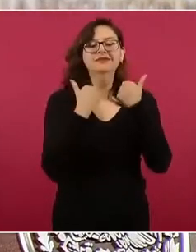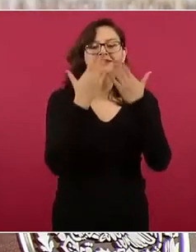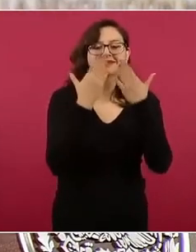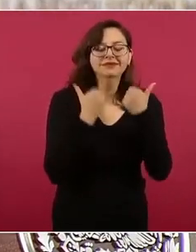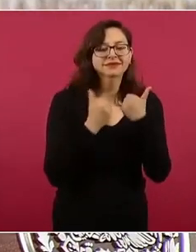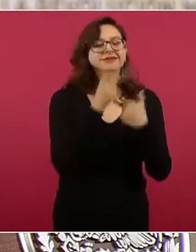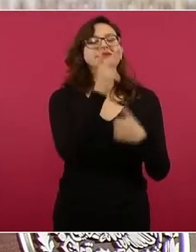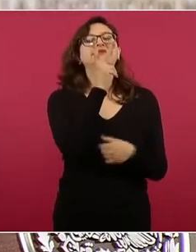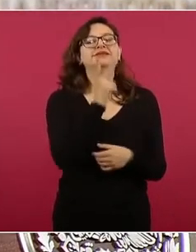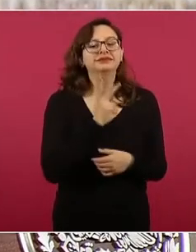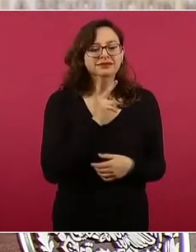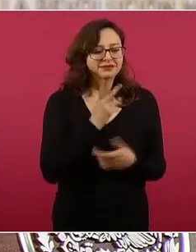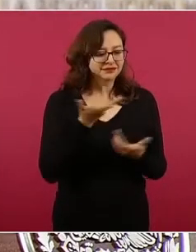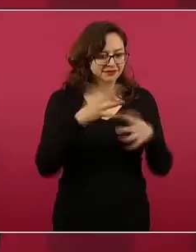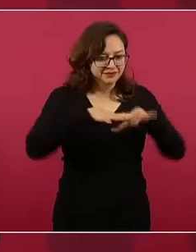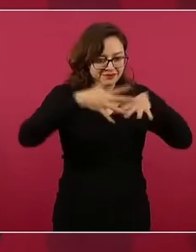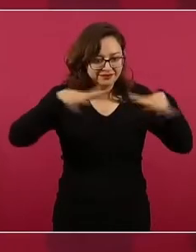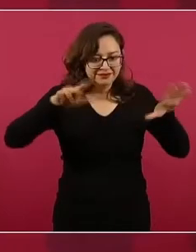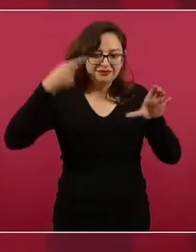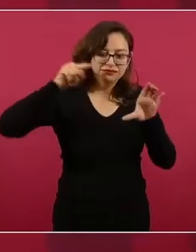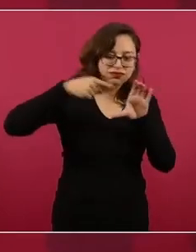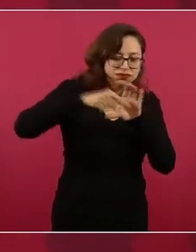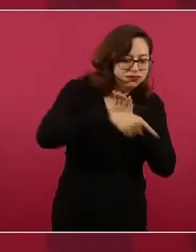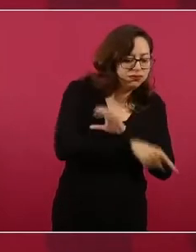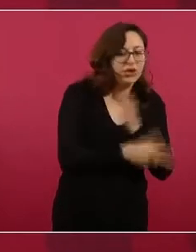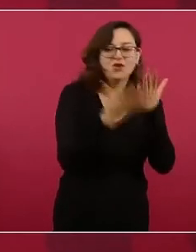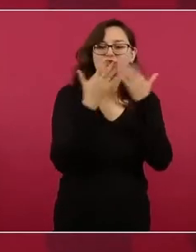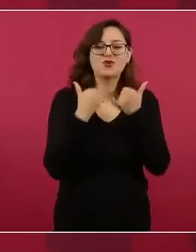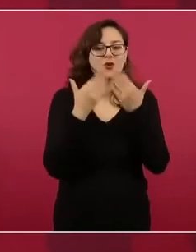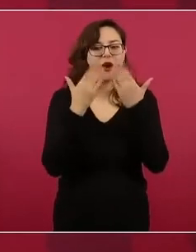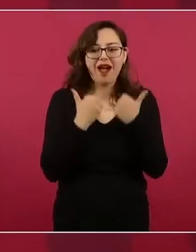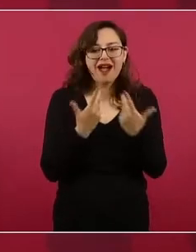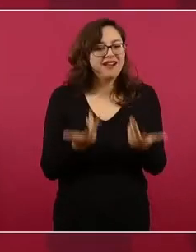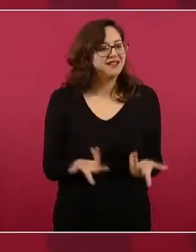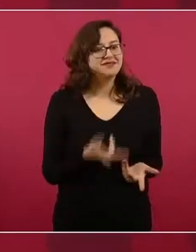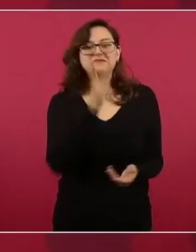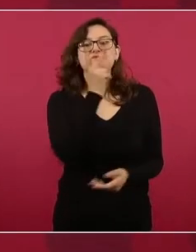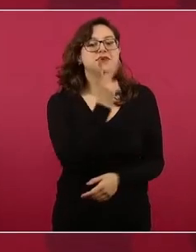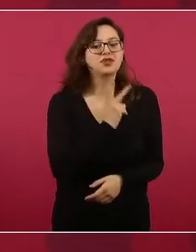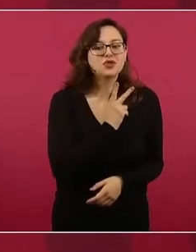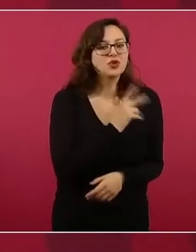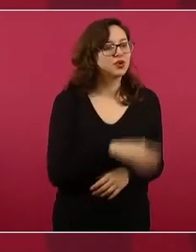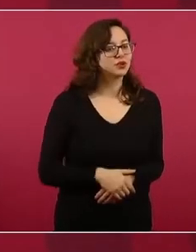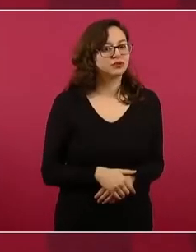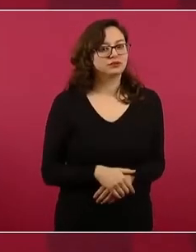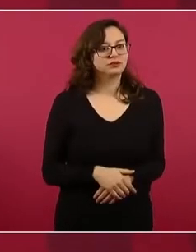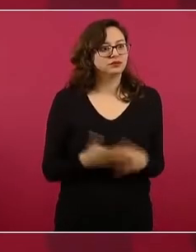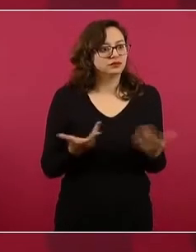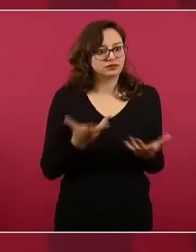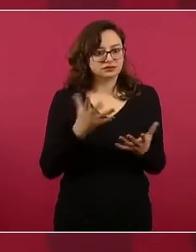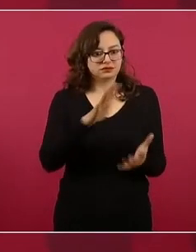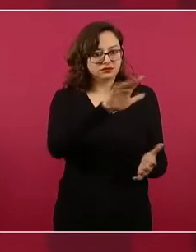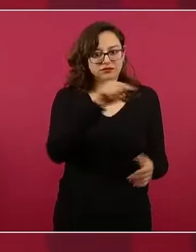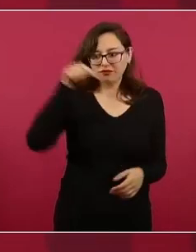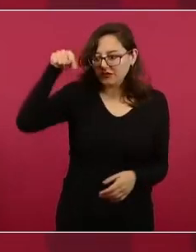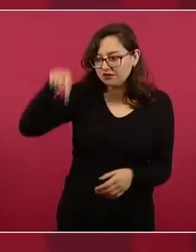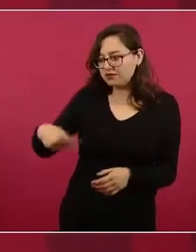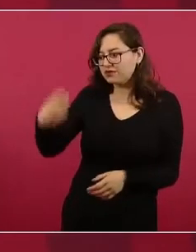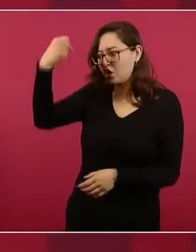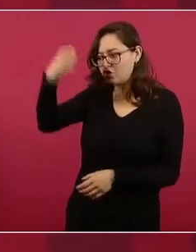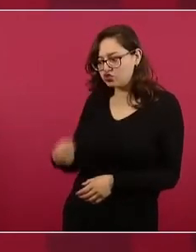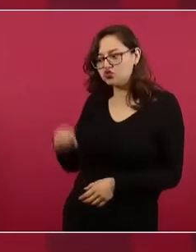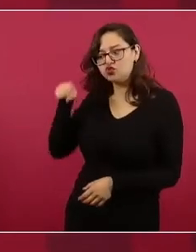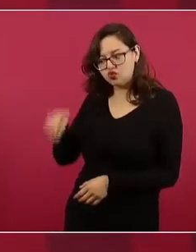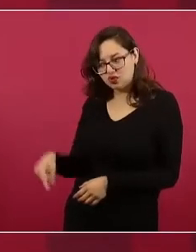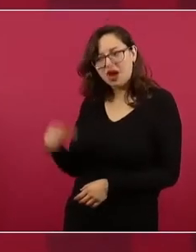eso?, ¿por qué no invertían el 90 por ciento del